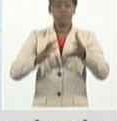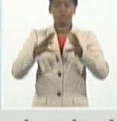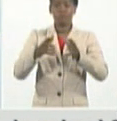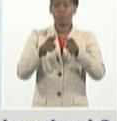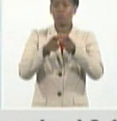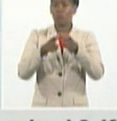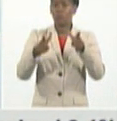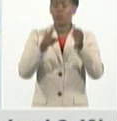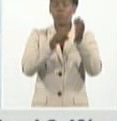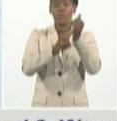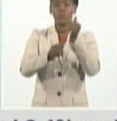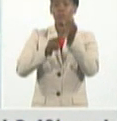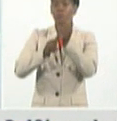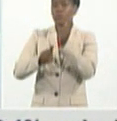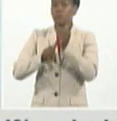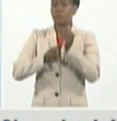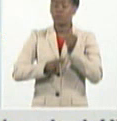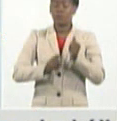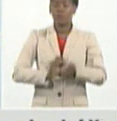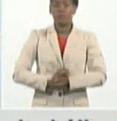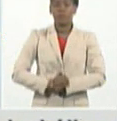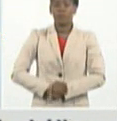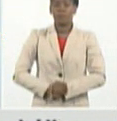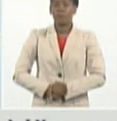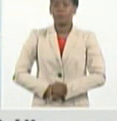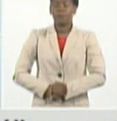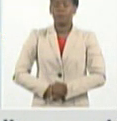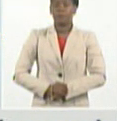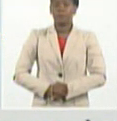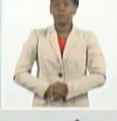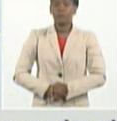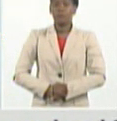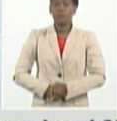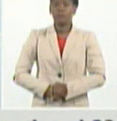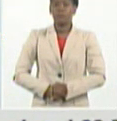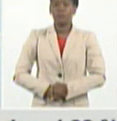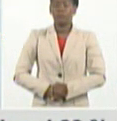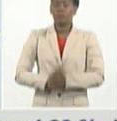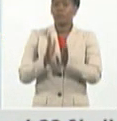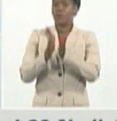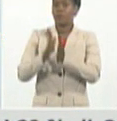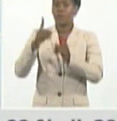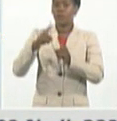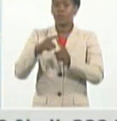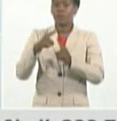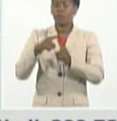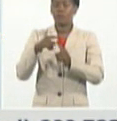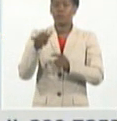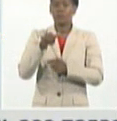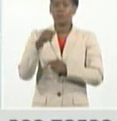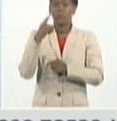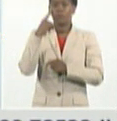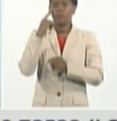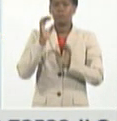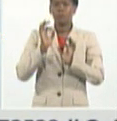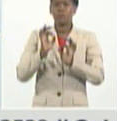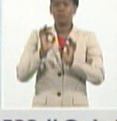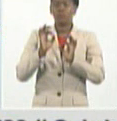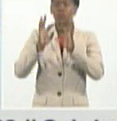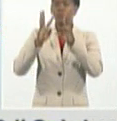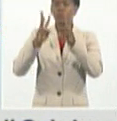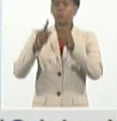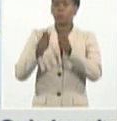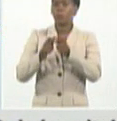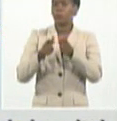complejidad. De todas formas, hay matanzas con una cifra extremadamente